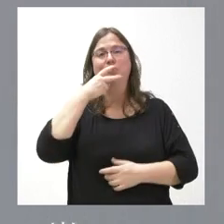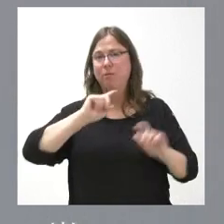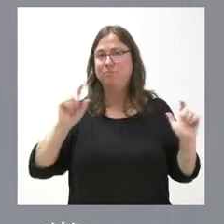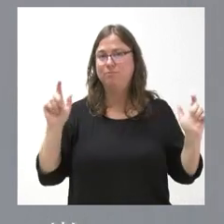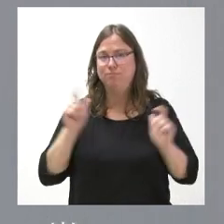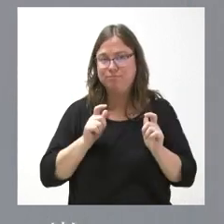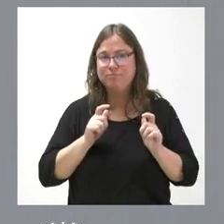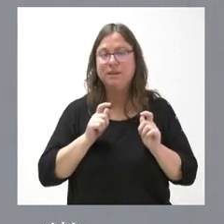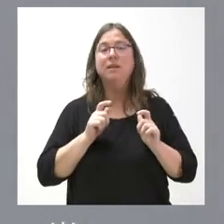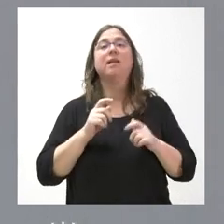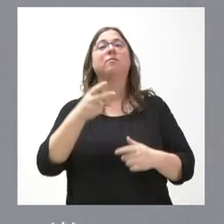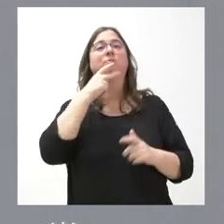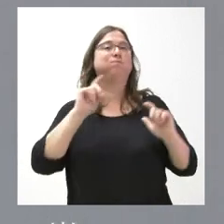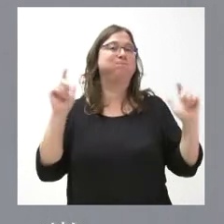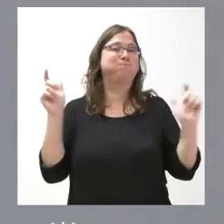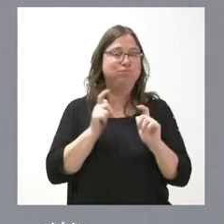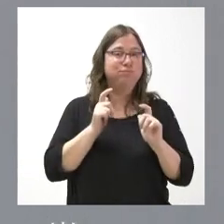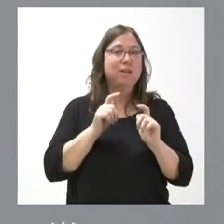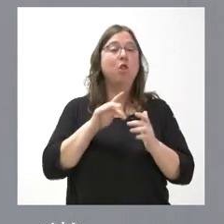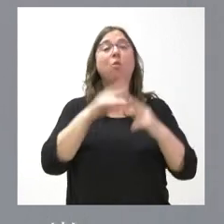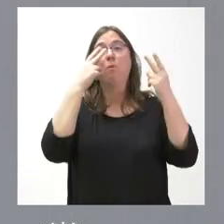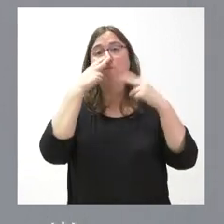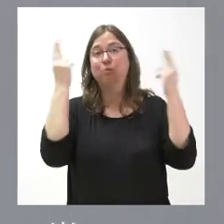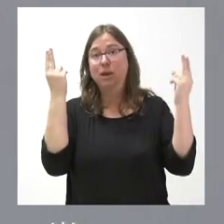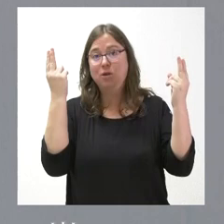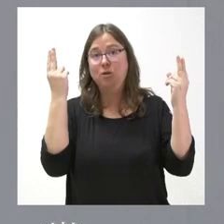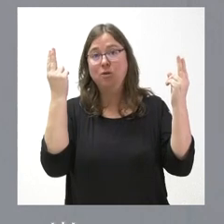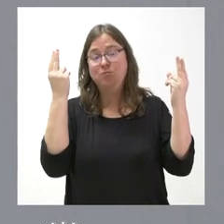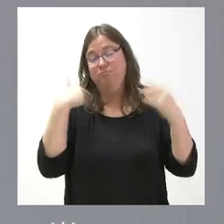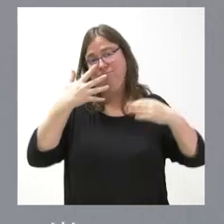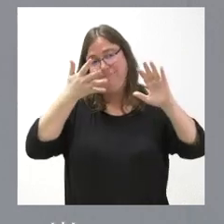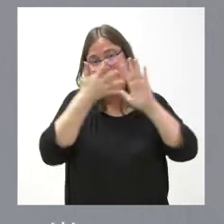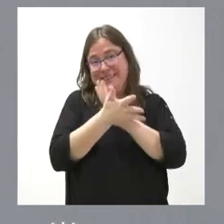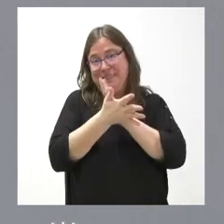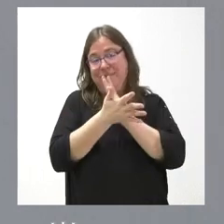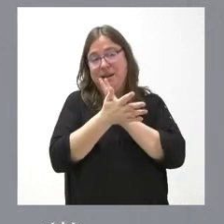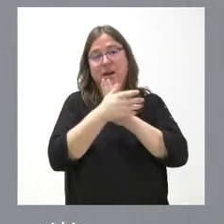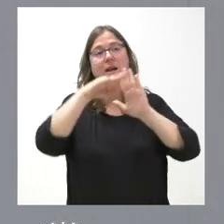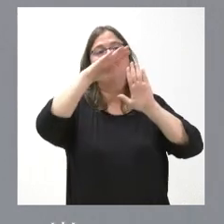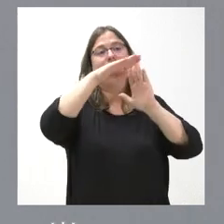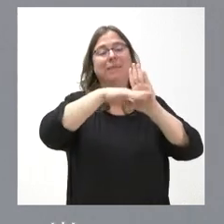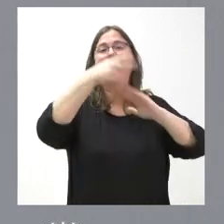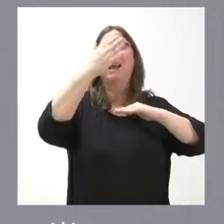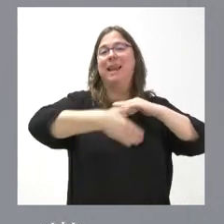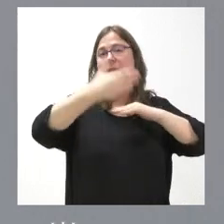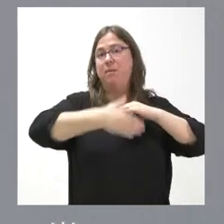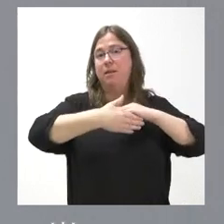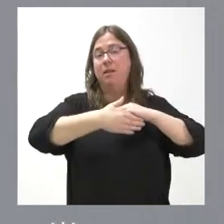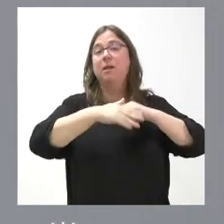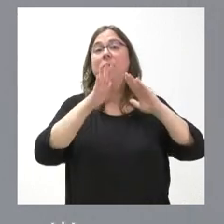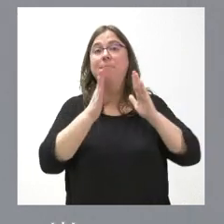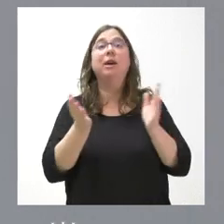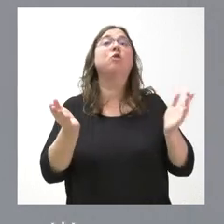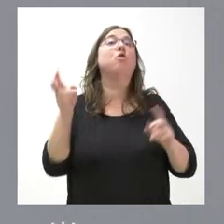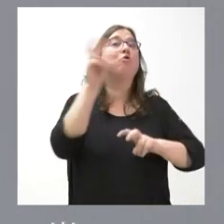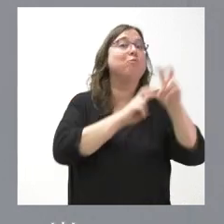reducir el consumo de tabaco en los espacios públicos y eso supone lógicamente una serie de limitaciones y restricciones, pero también tenemos que